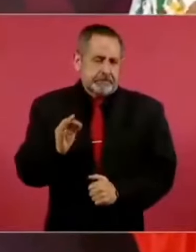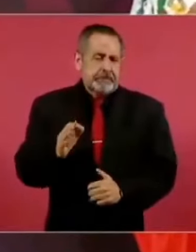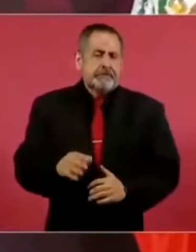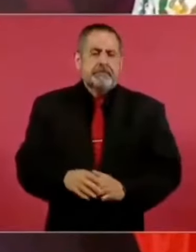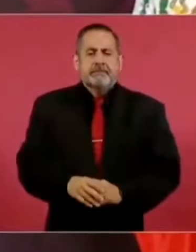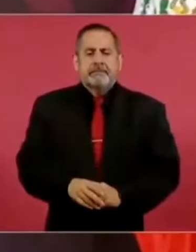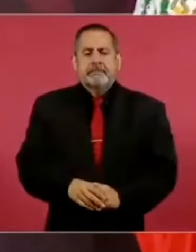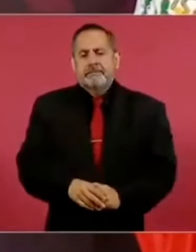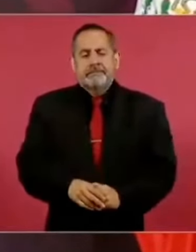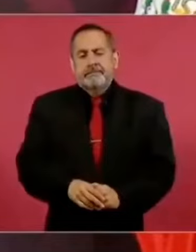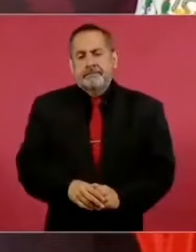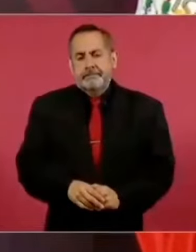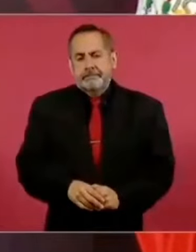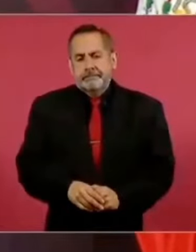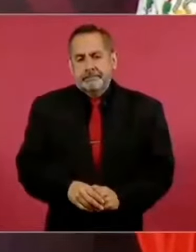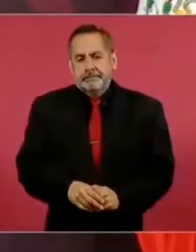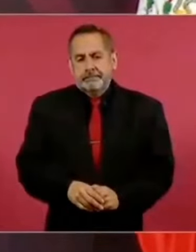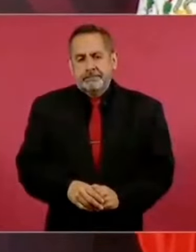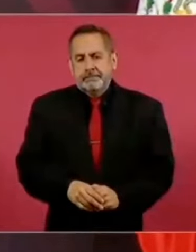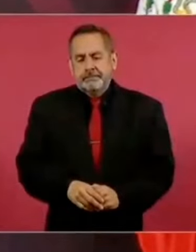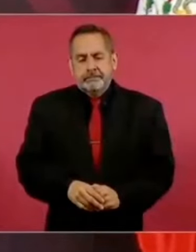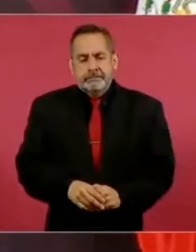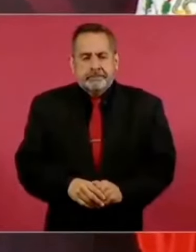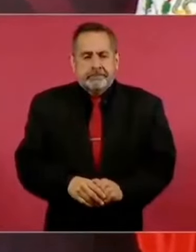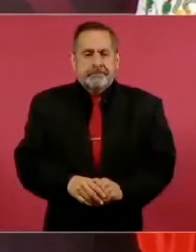bueno,